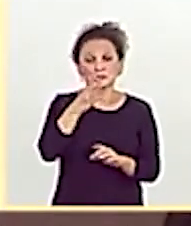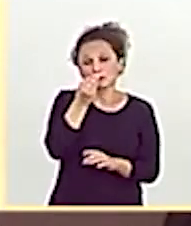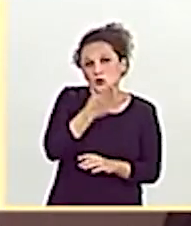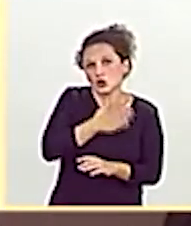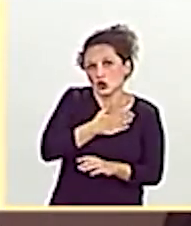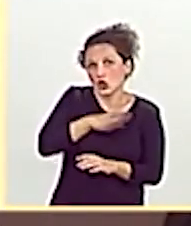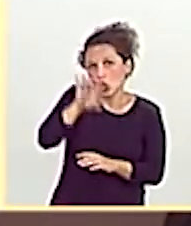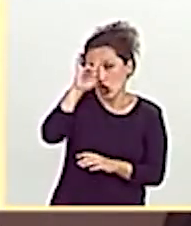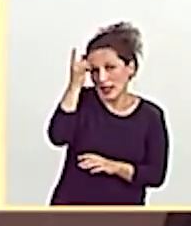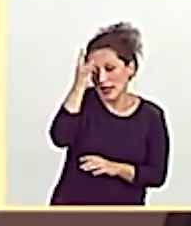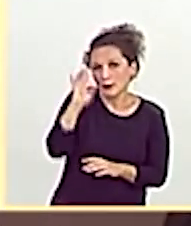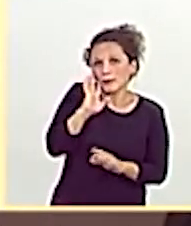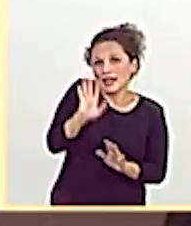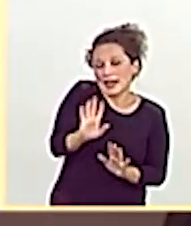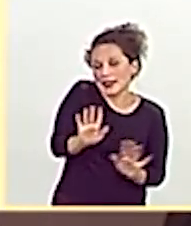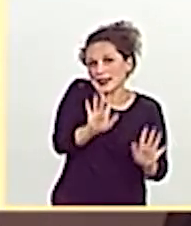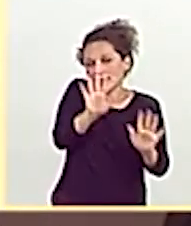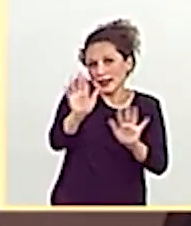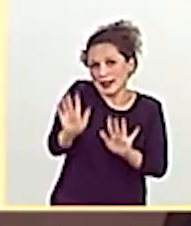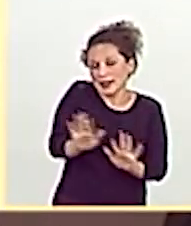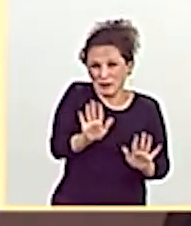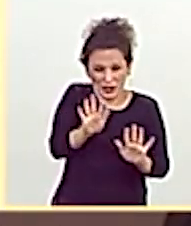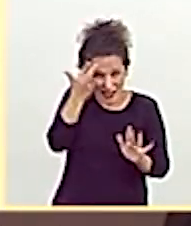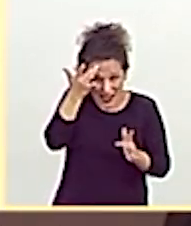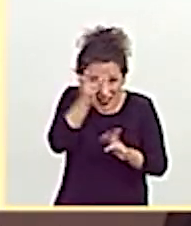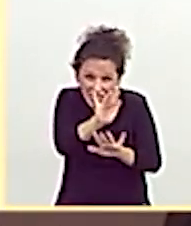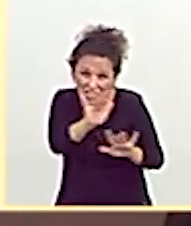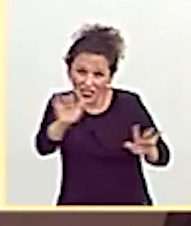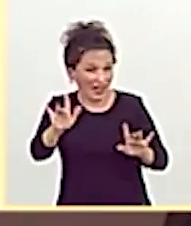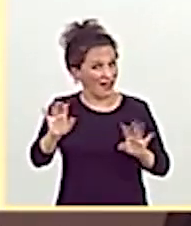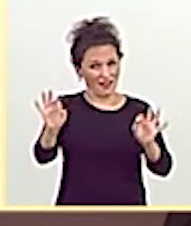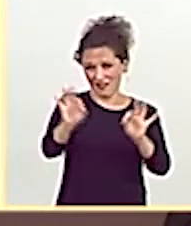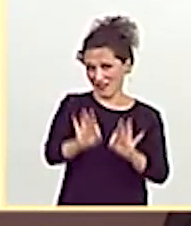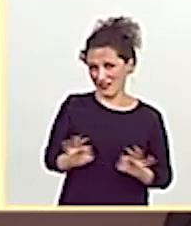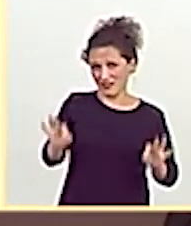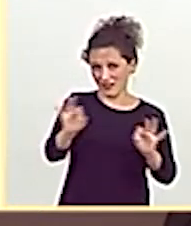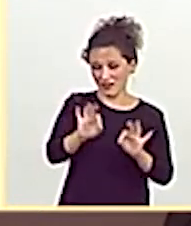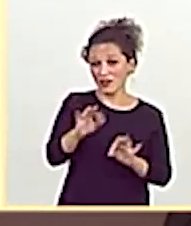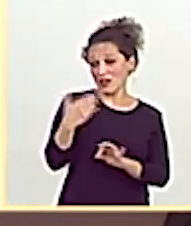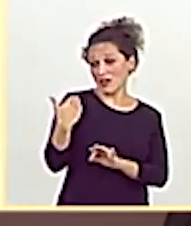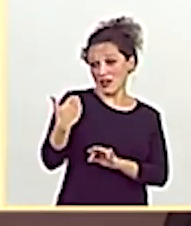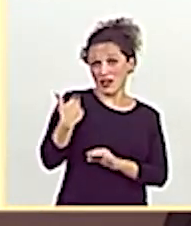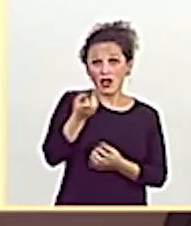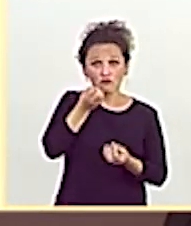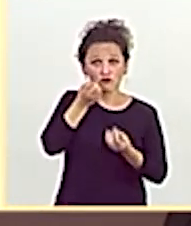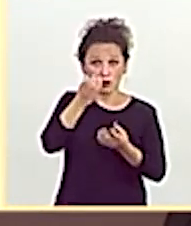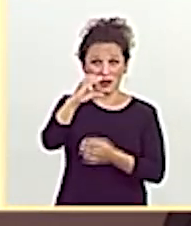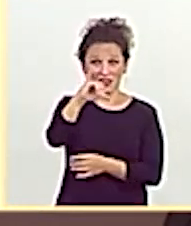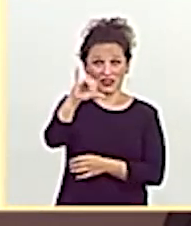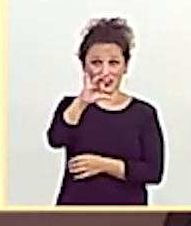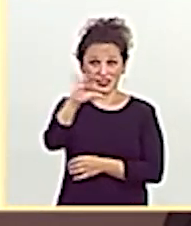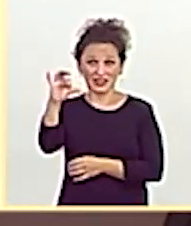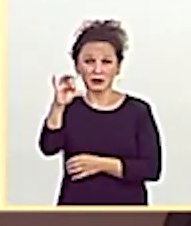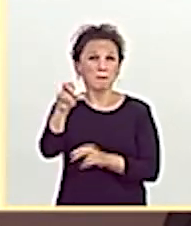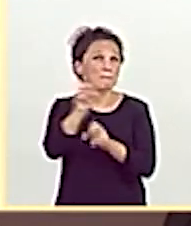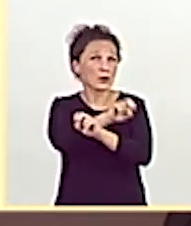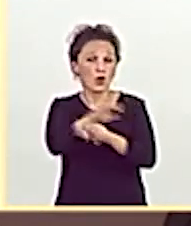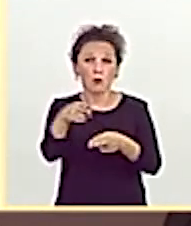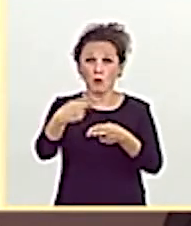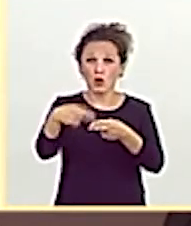Ni con ese disfraz convenza a nadie. Según el último informe del CIS, usted es el político peor valorado.